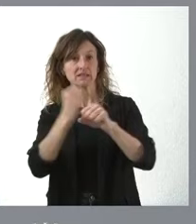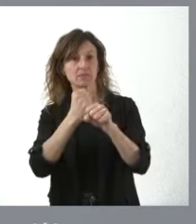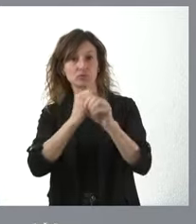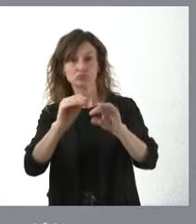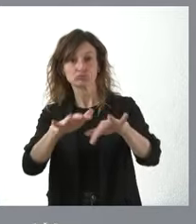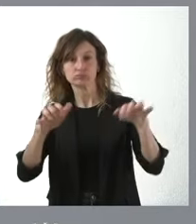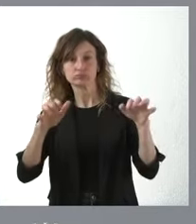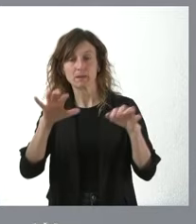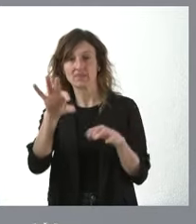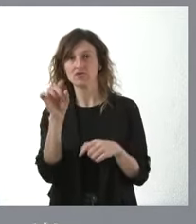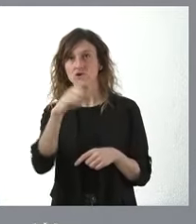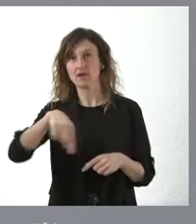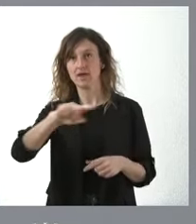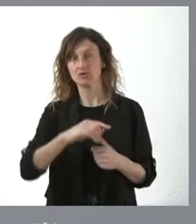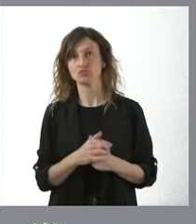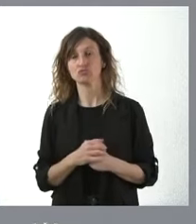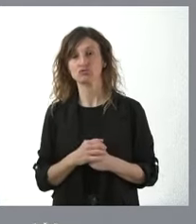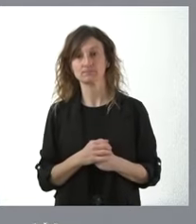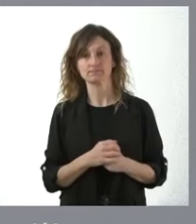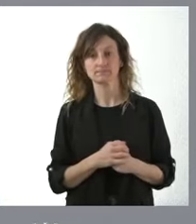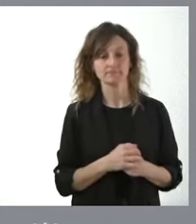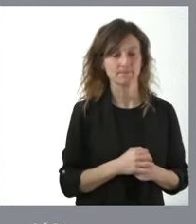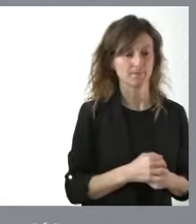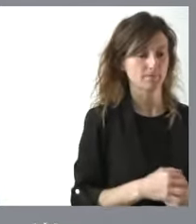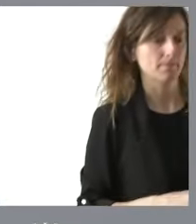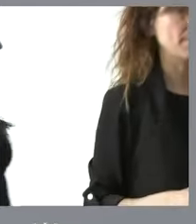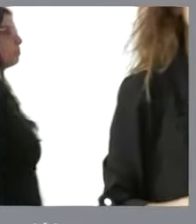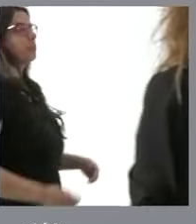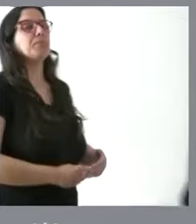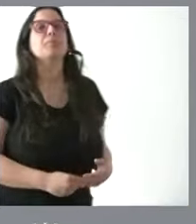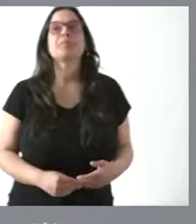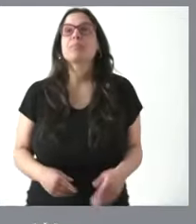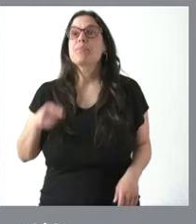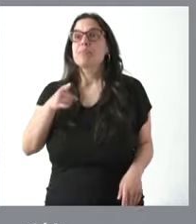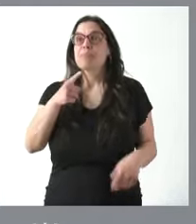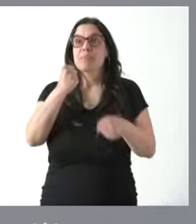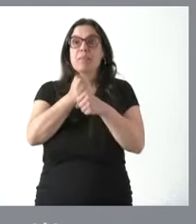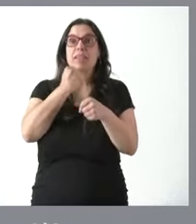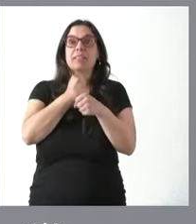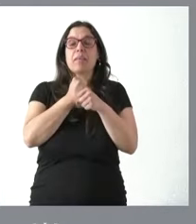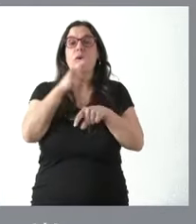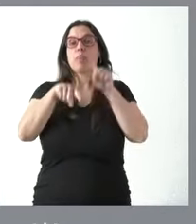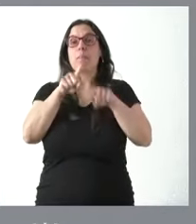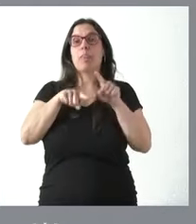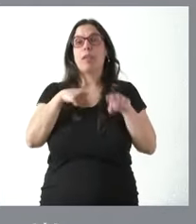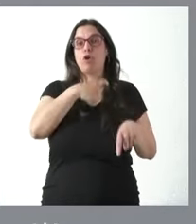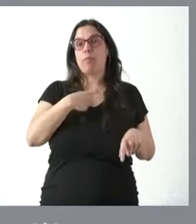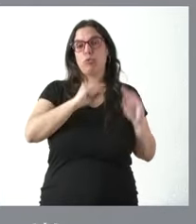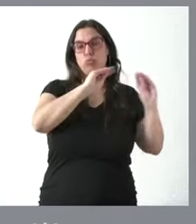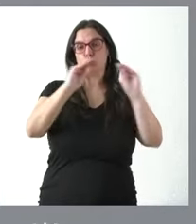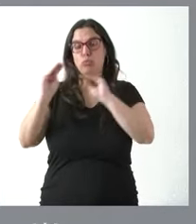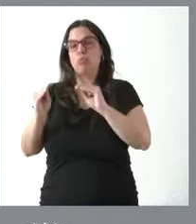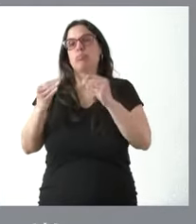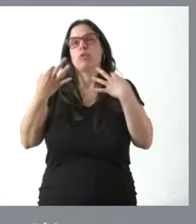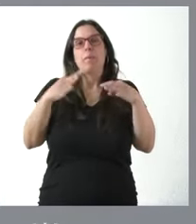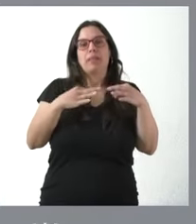determinar ellos son los trabajos que se establecen en las comisiones correspondientes lo habitual es que sean consecutivas las mismas en torno a los mismos días y